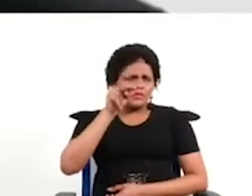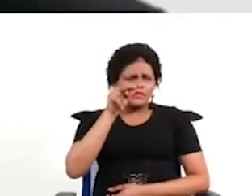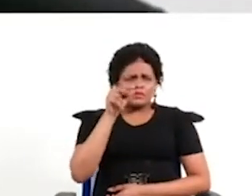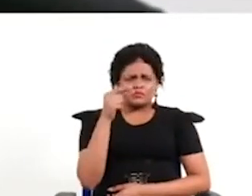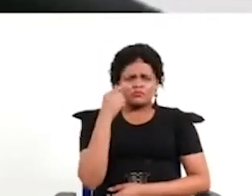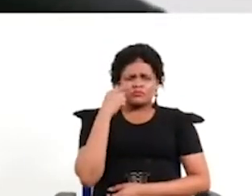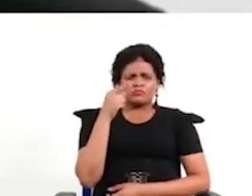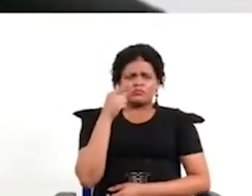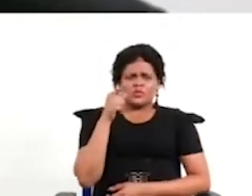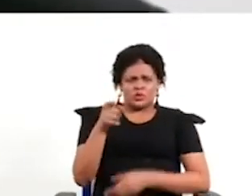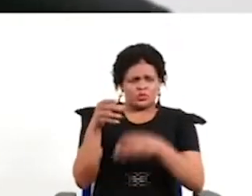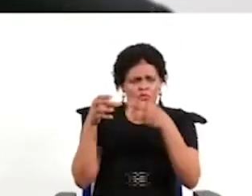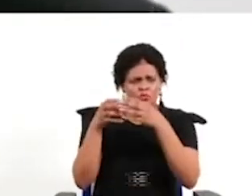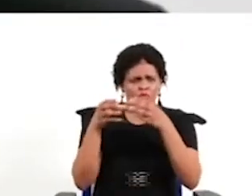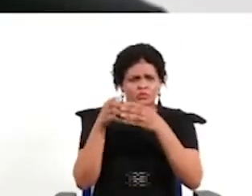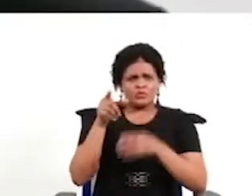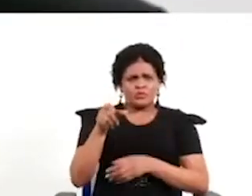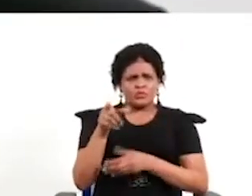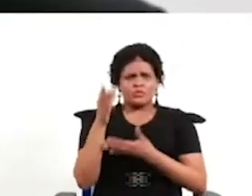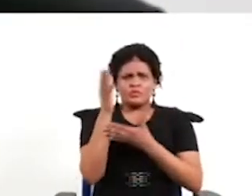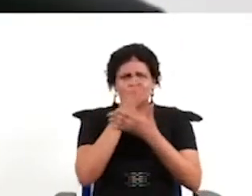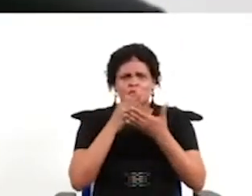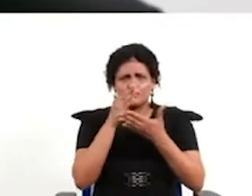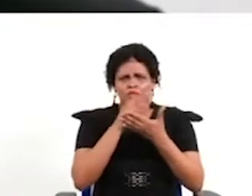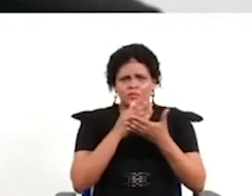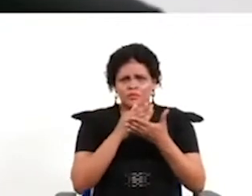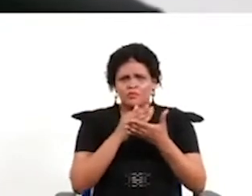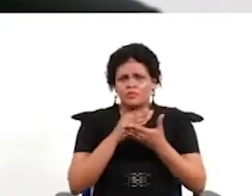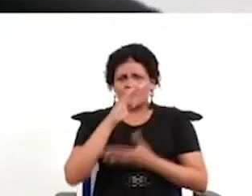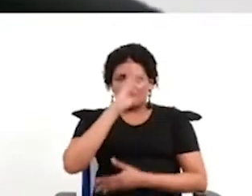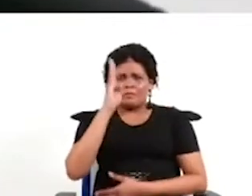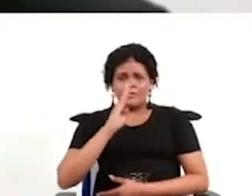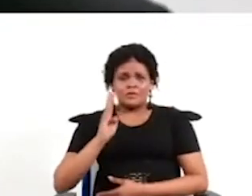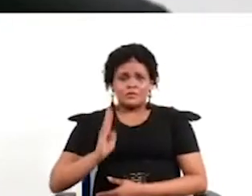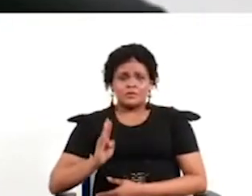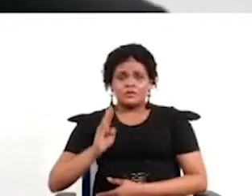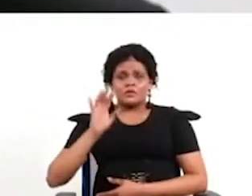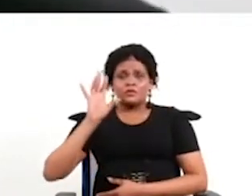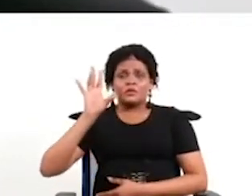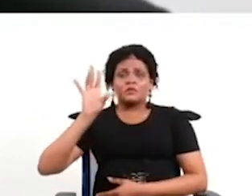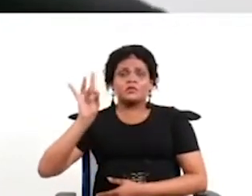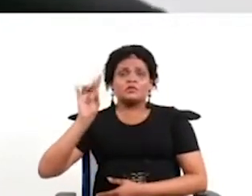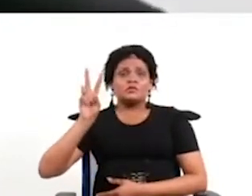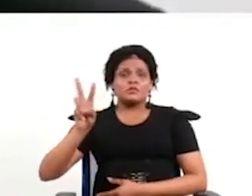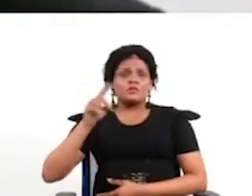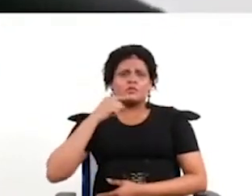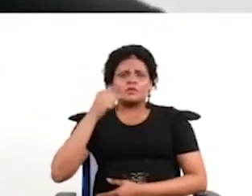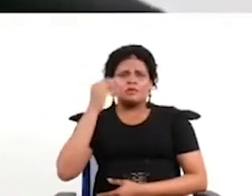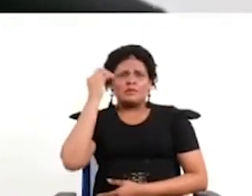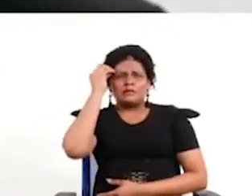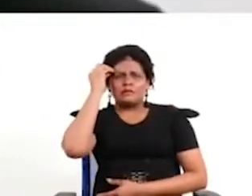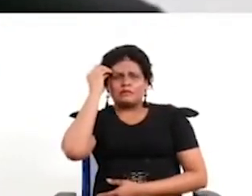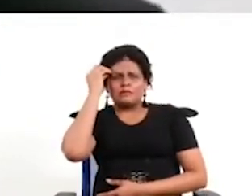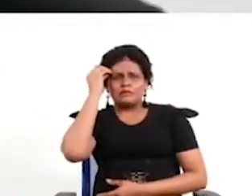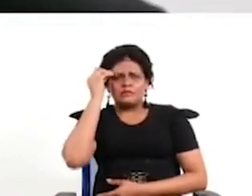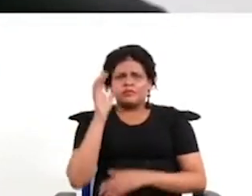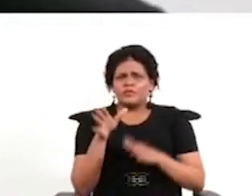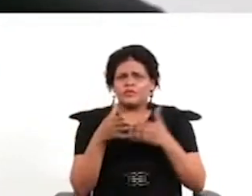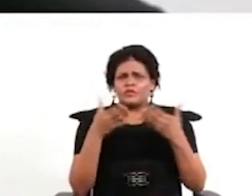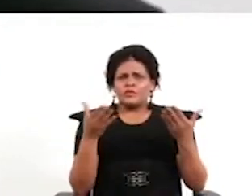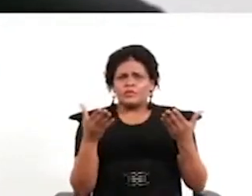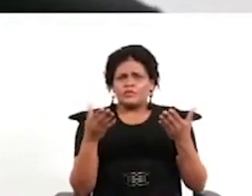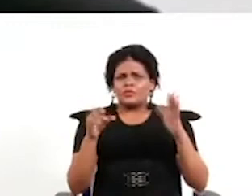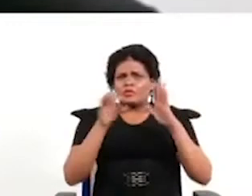los casos que pasa a los filtros es el de Brasil en el año 88 uno pensaría que los buenos